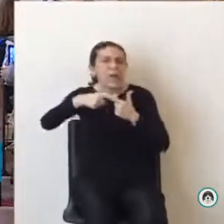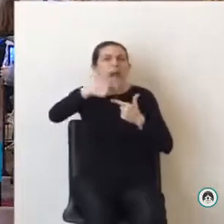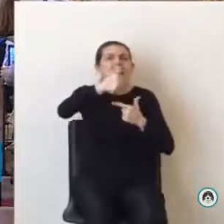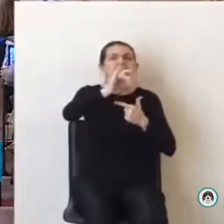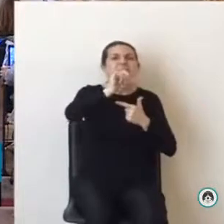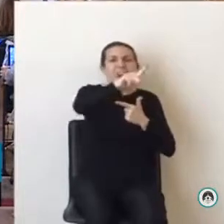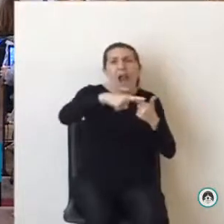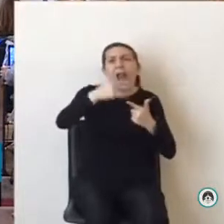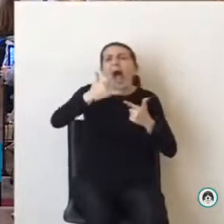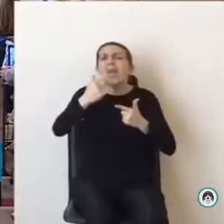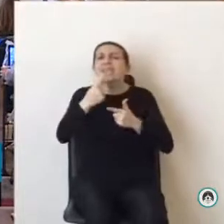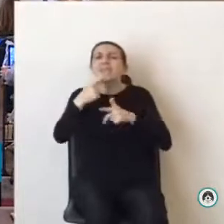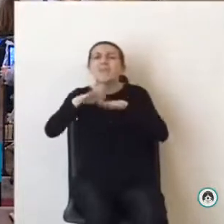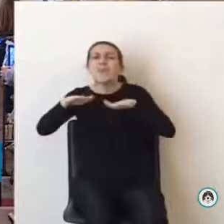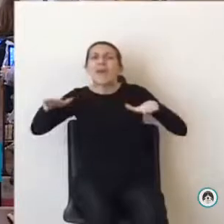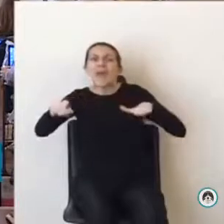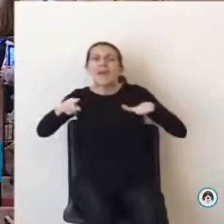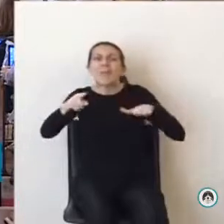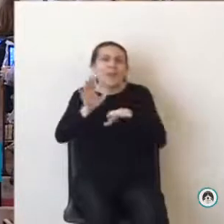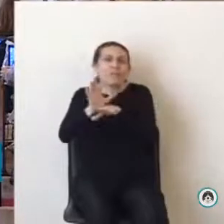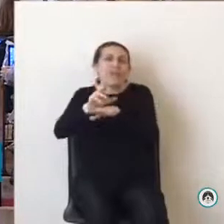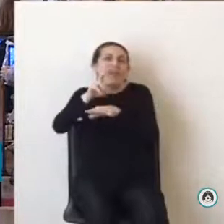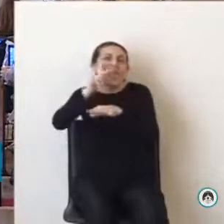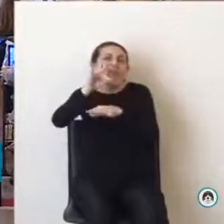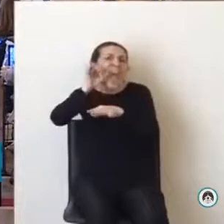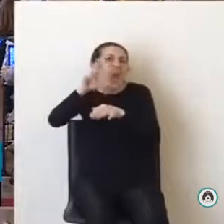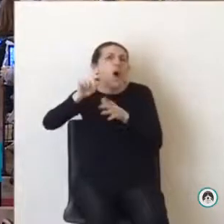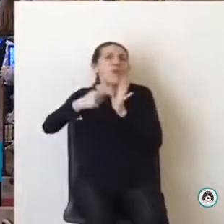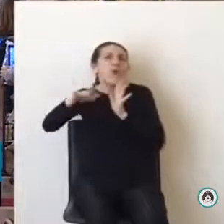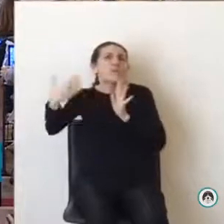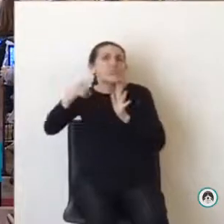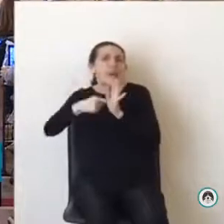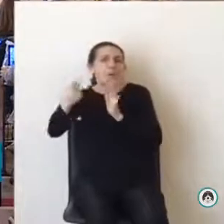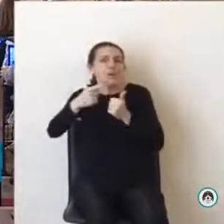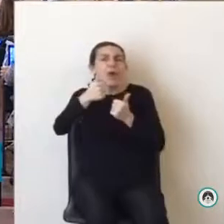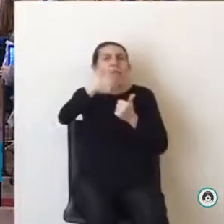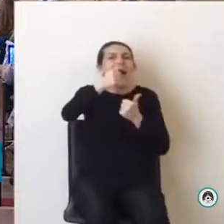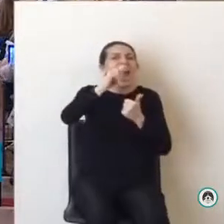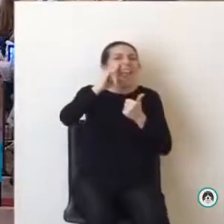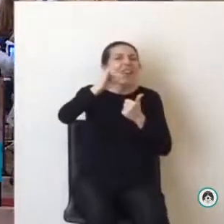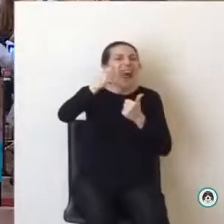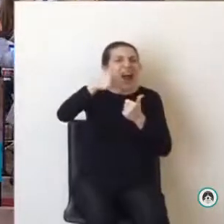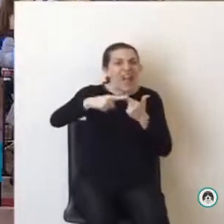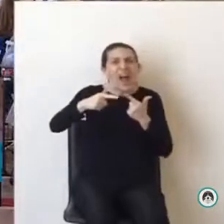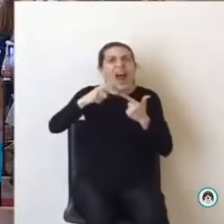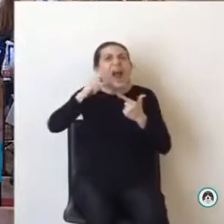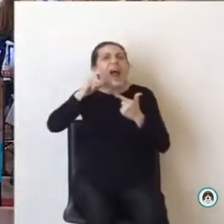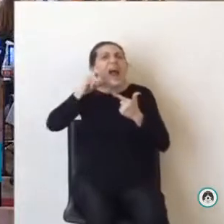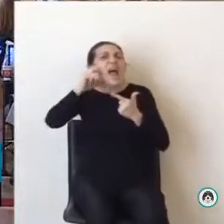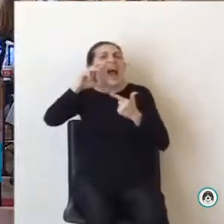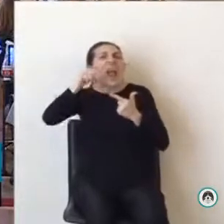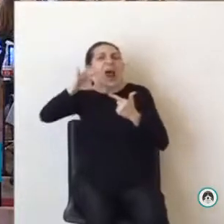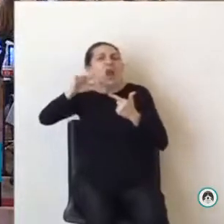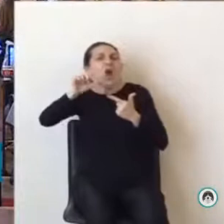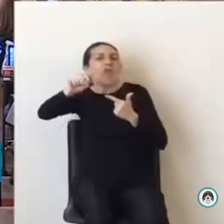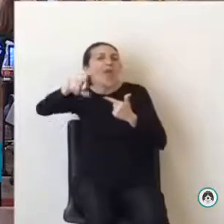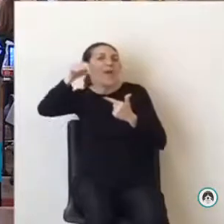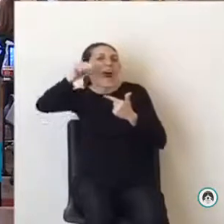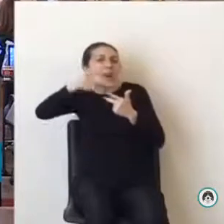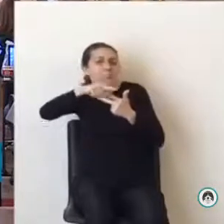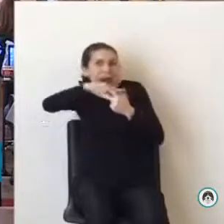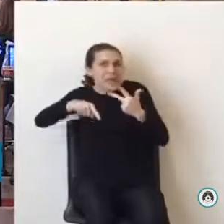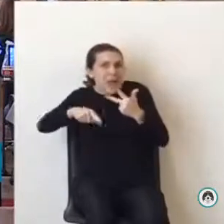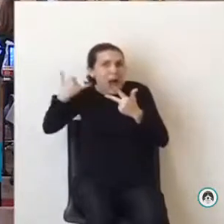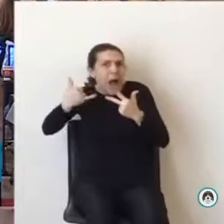en la provincia de Buenos Aires como Lucas Verón, Alan Maidana, Brandon en Mar del Plata. Digo, no